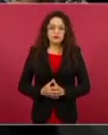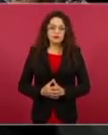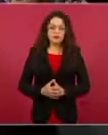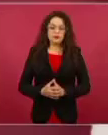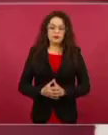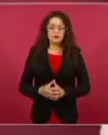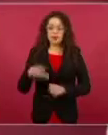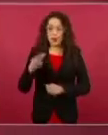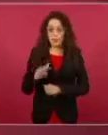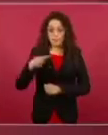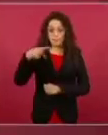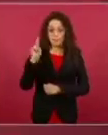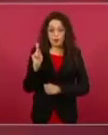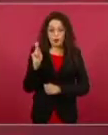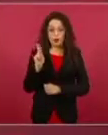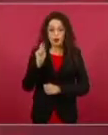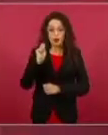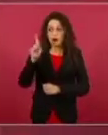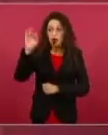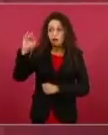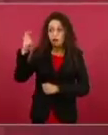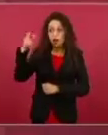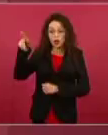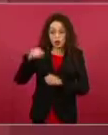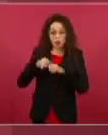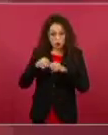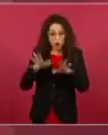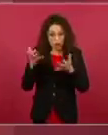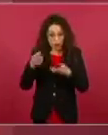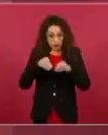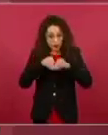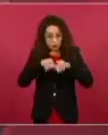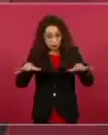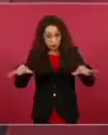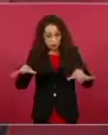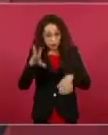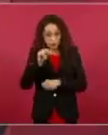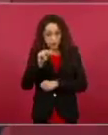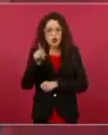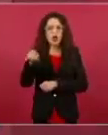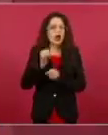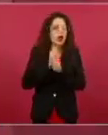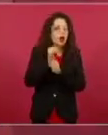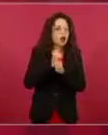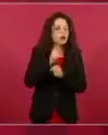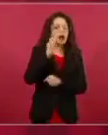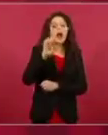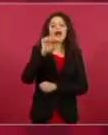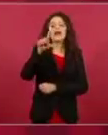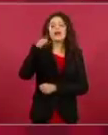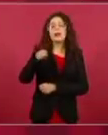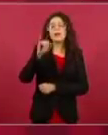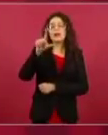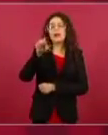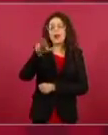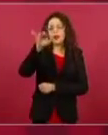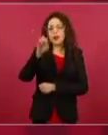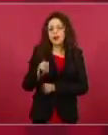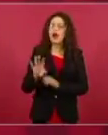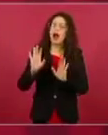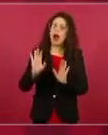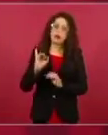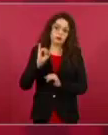un boletín de la fiscalía, o sea, es una investigación de milenio. Sí, sería bueno que